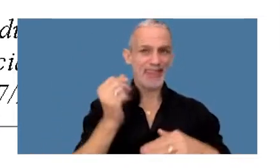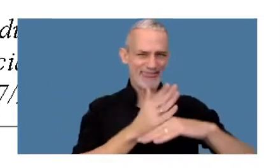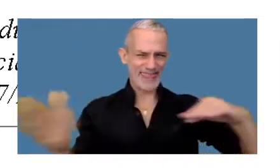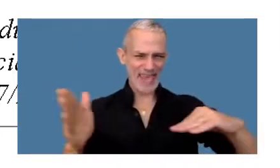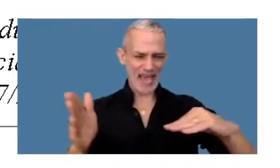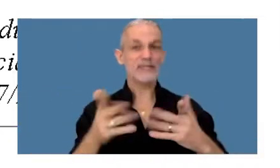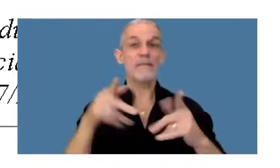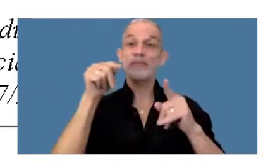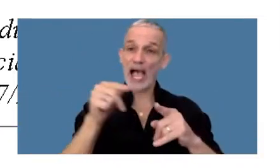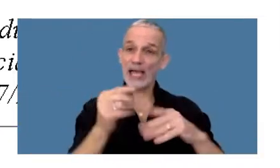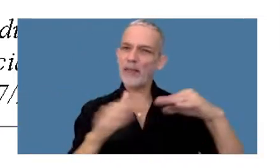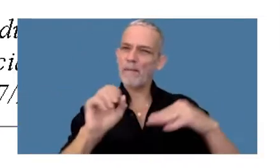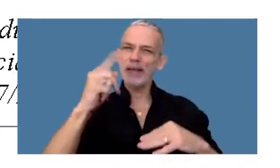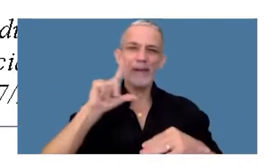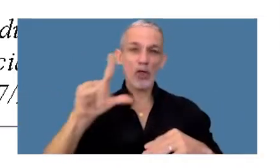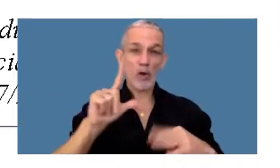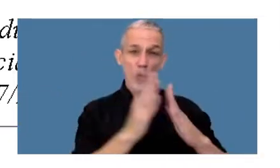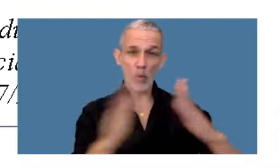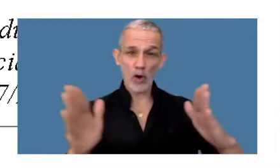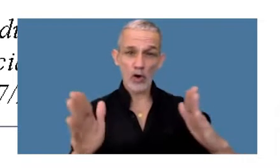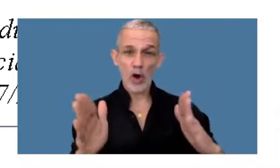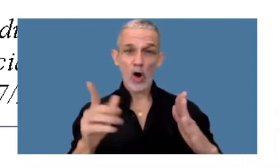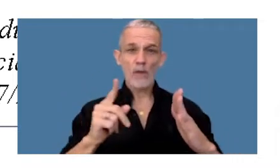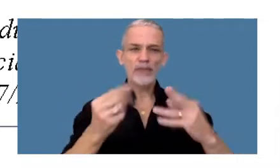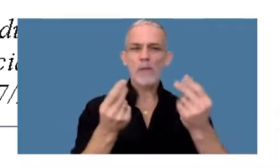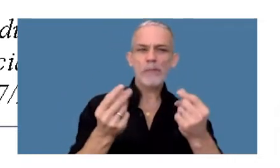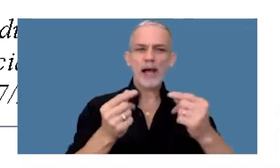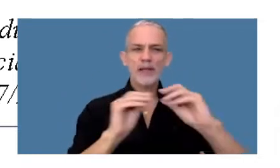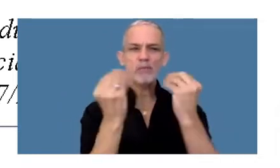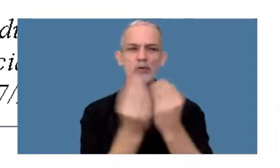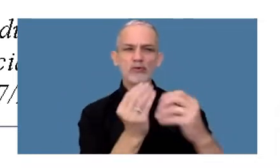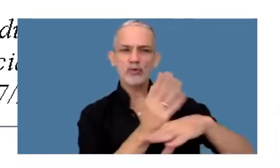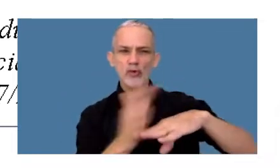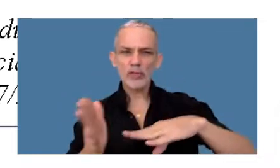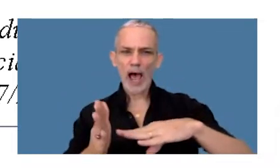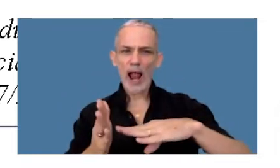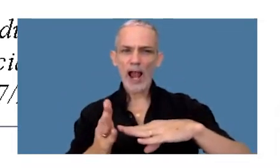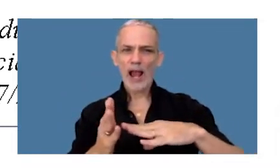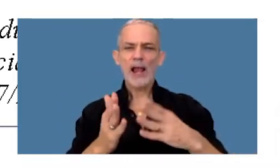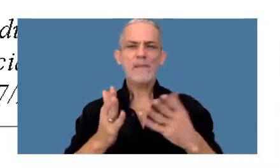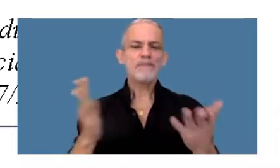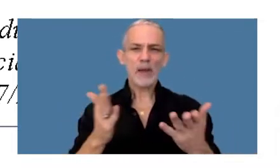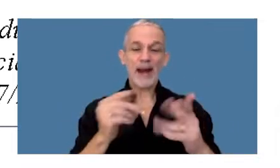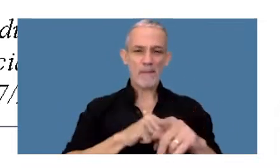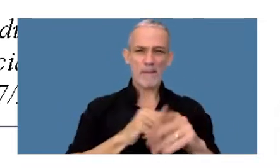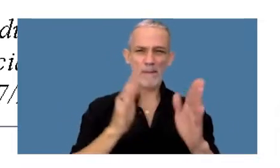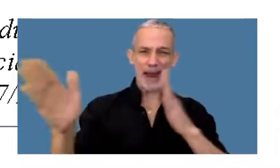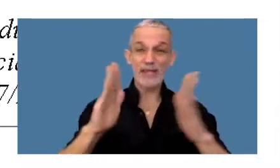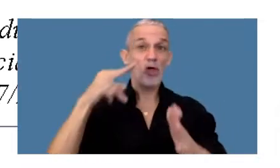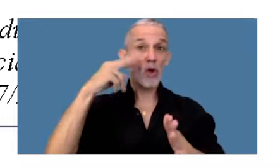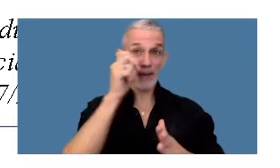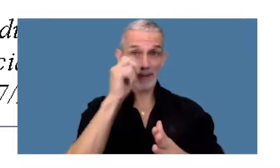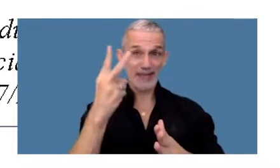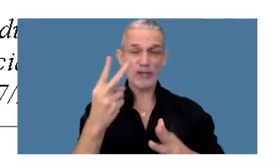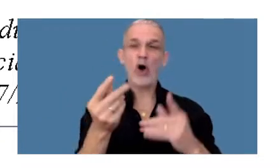A partir del primero de julio, el monto que se va a considerar para el periodo 2022 es de